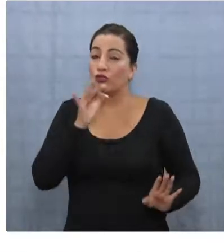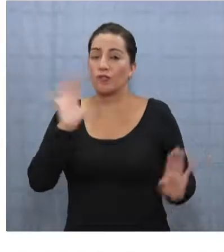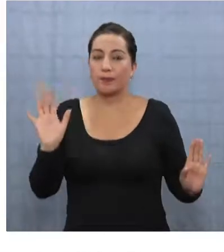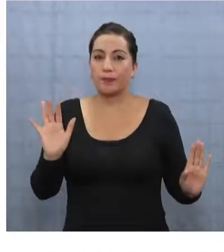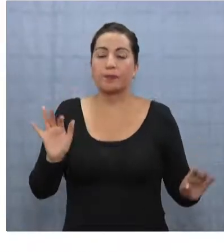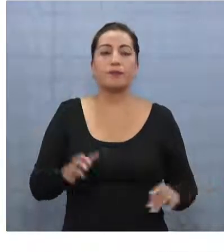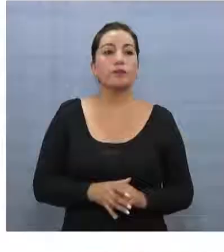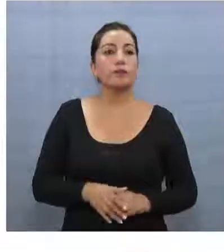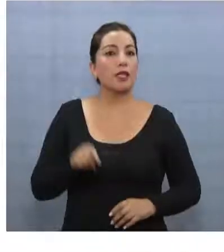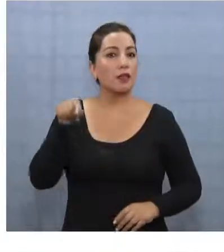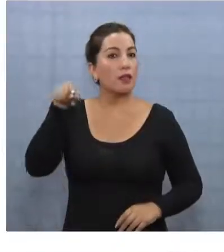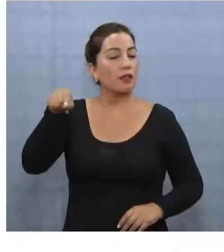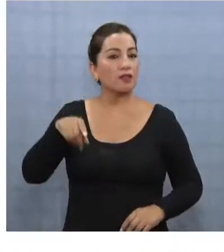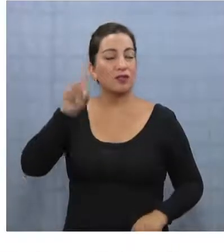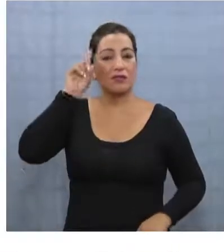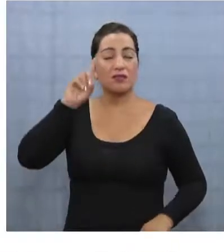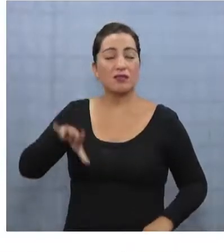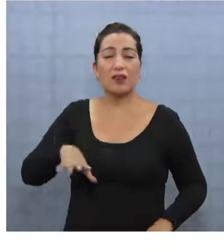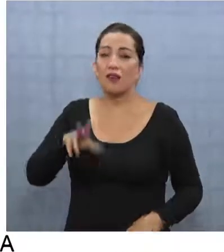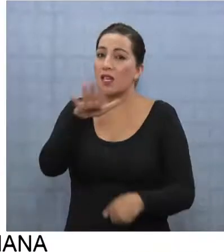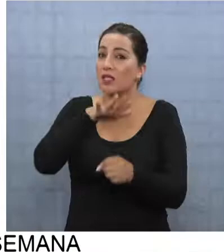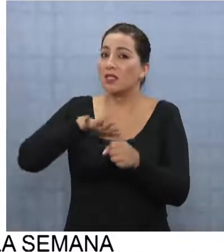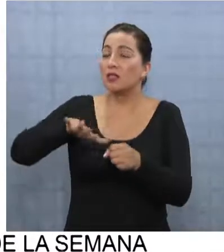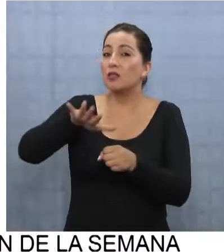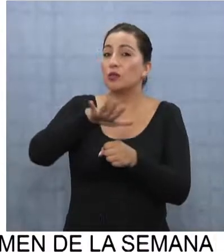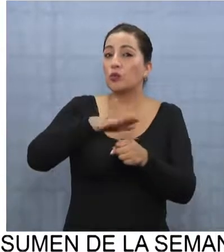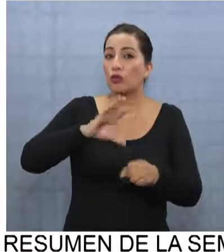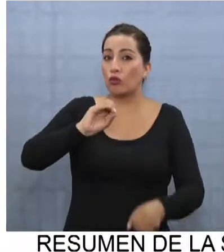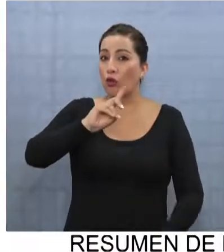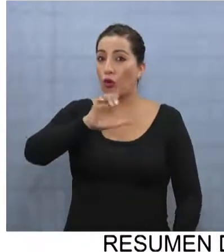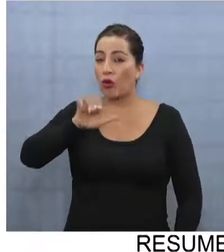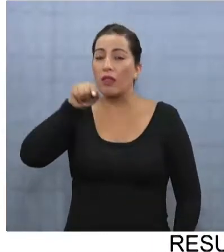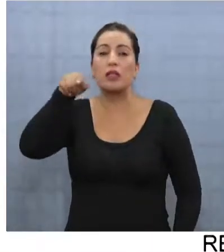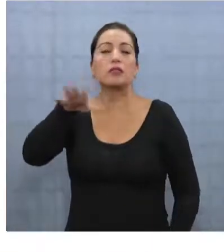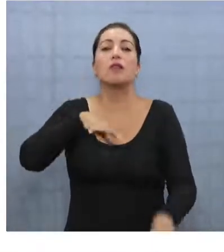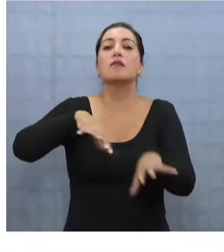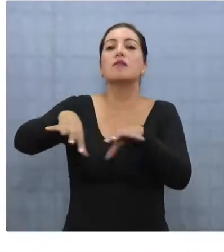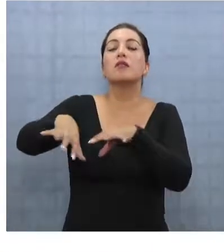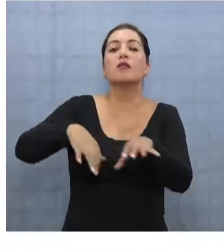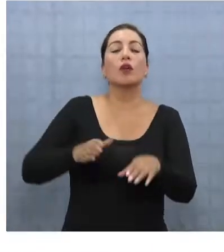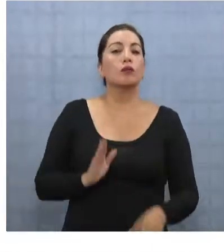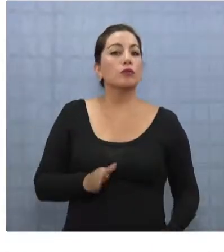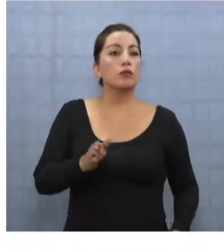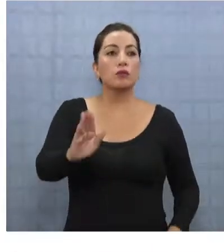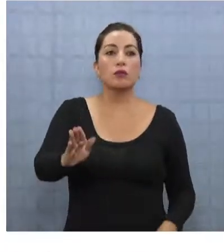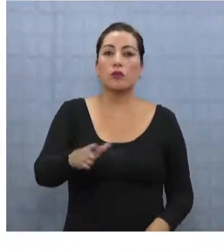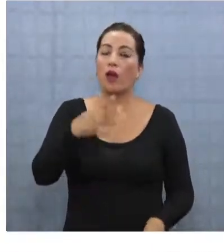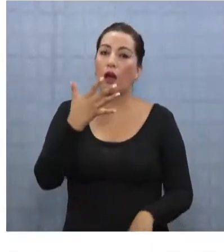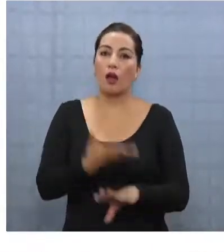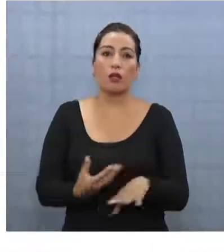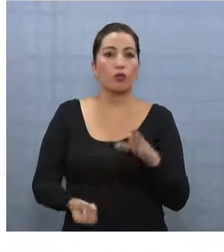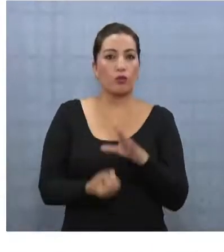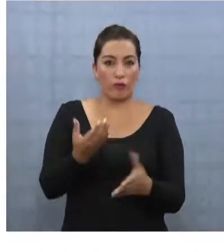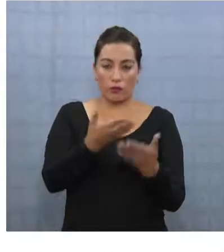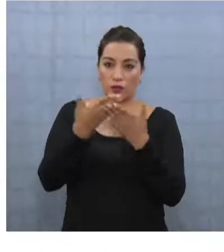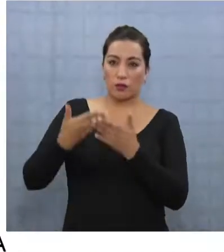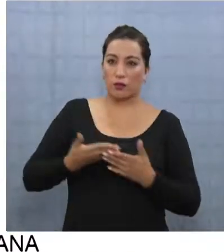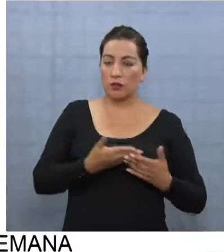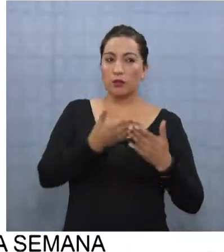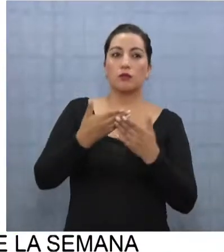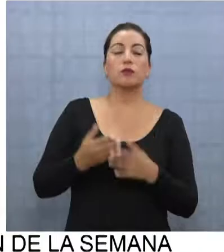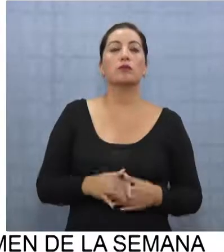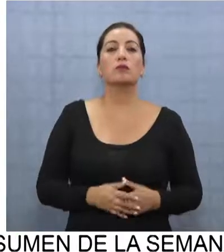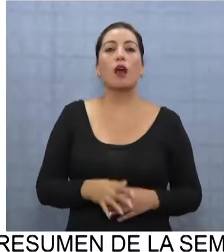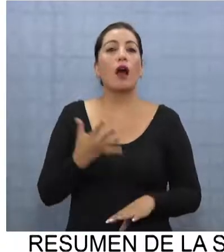más allá no sabemos. En tanto se esclarezca la efectiva situación del Colegio Deportivo, las actividades continúan y llegan nuevos